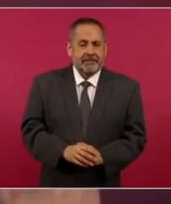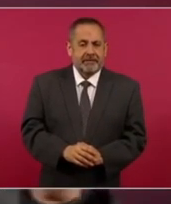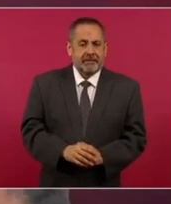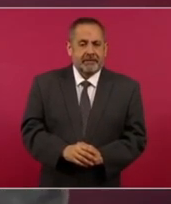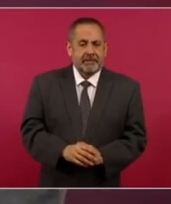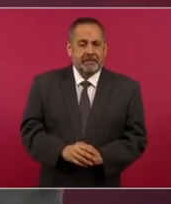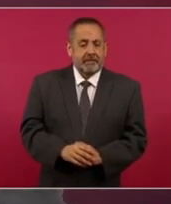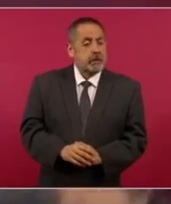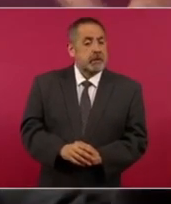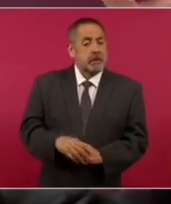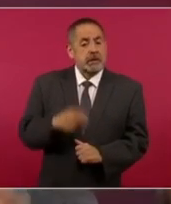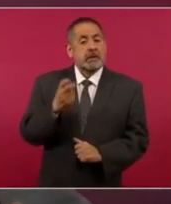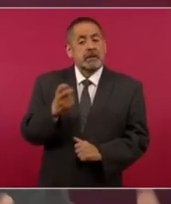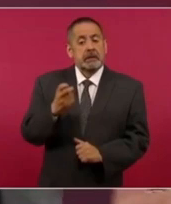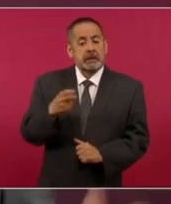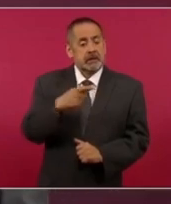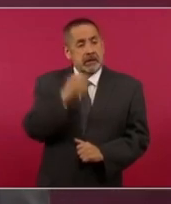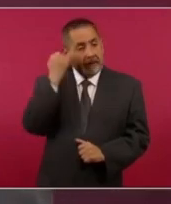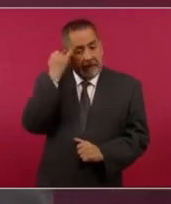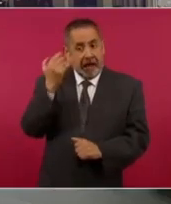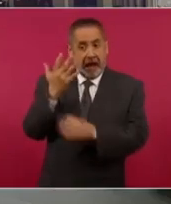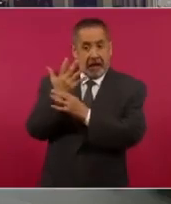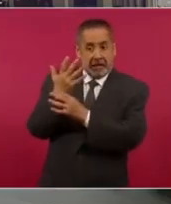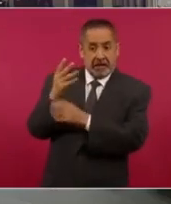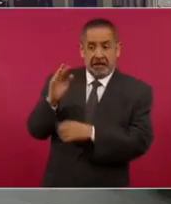eso es lo que él planteó.